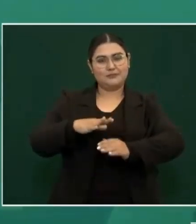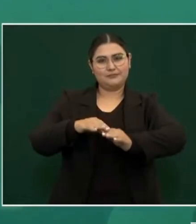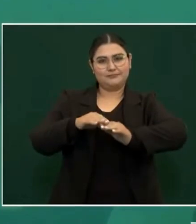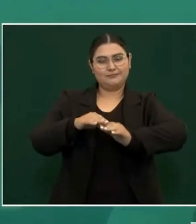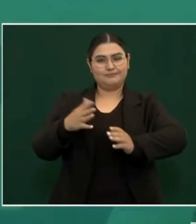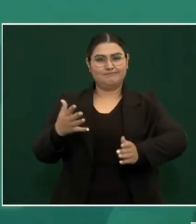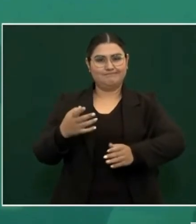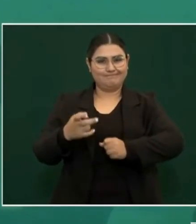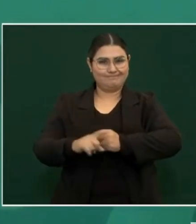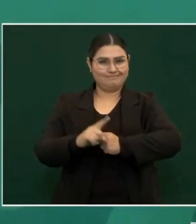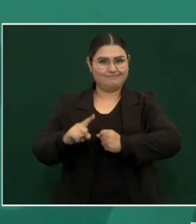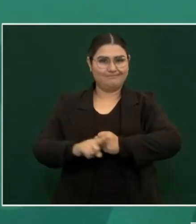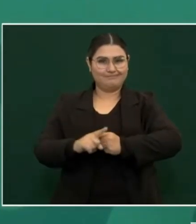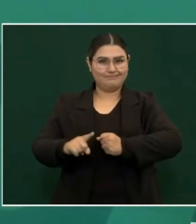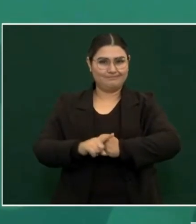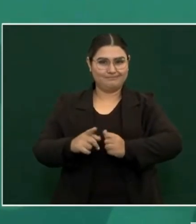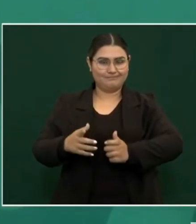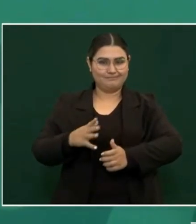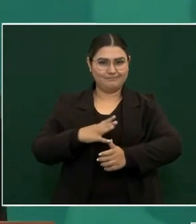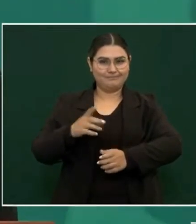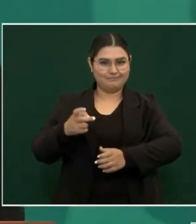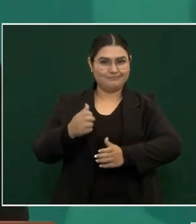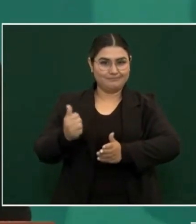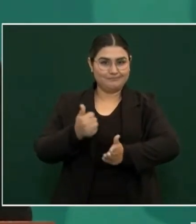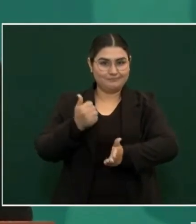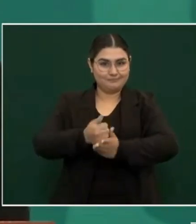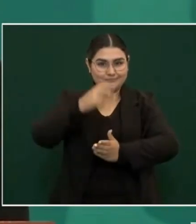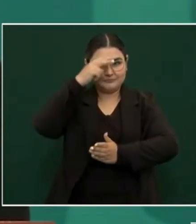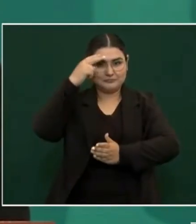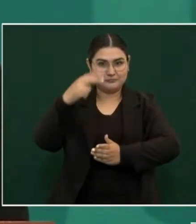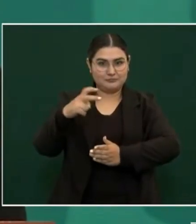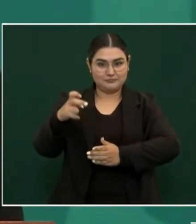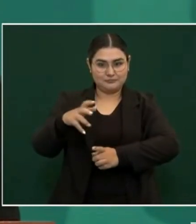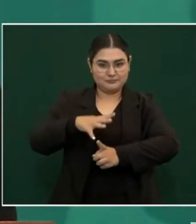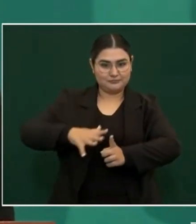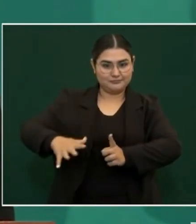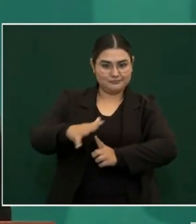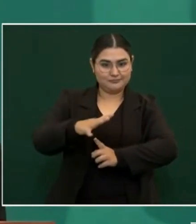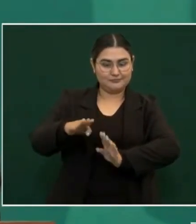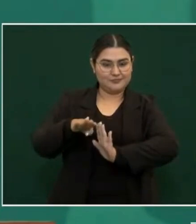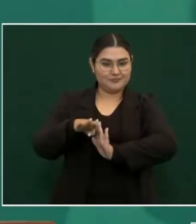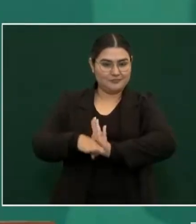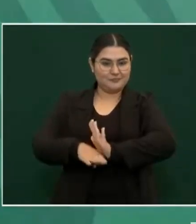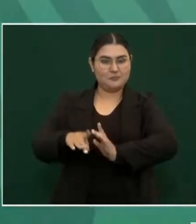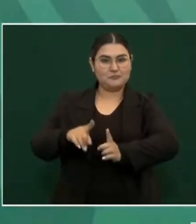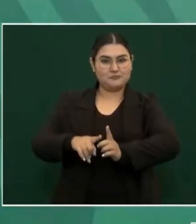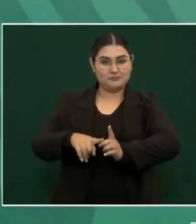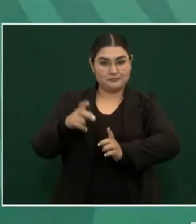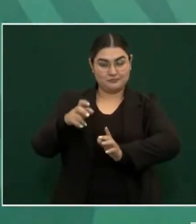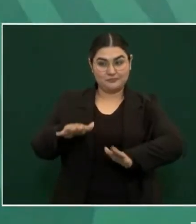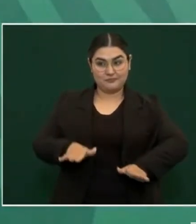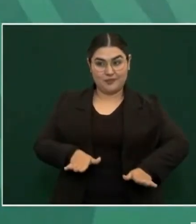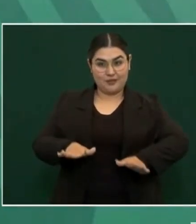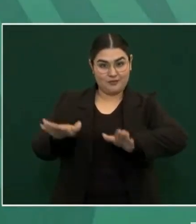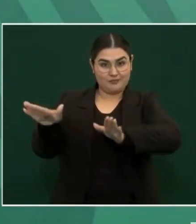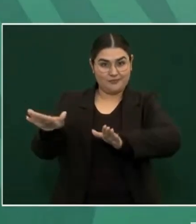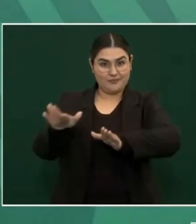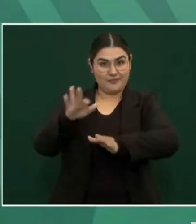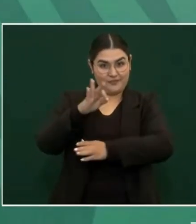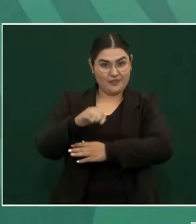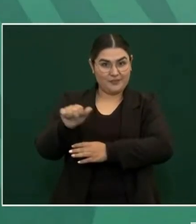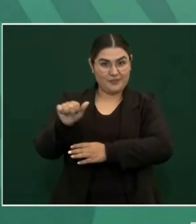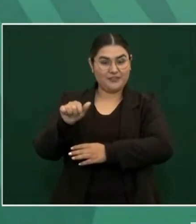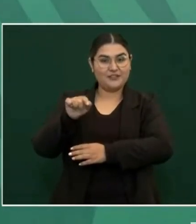anexo al aeropuerto de la ciudad de México que es una zona muy baja donde se construyó el aeropuerto Felipe Ángeles